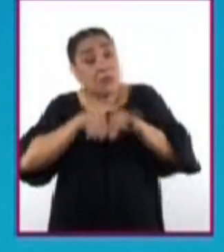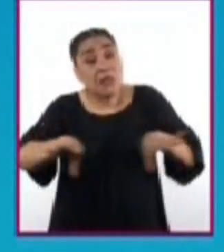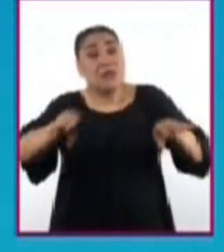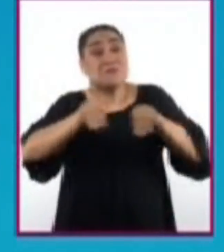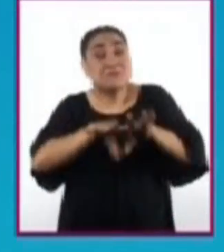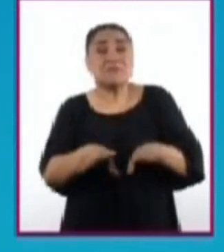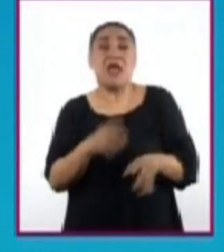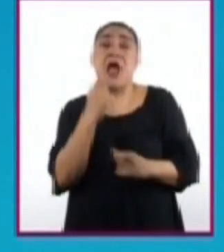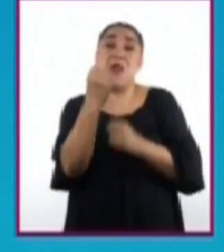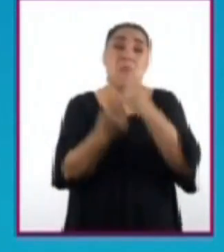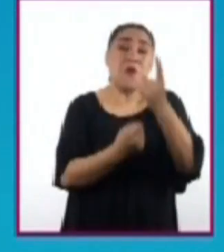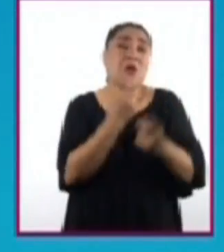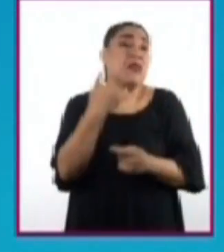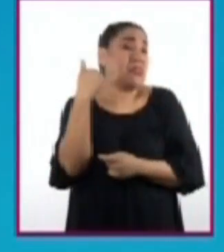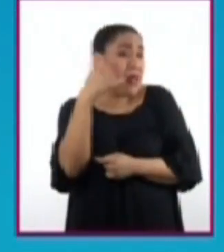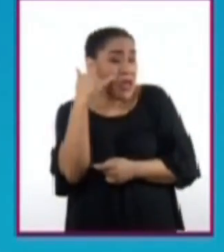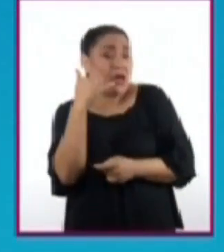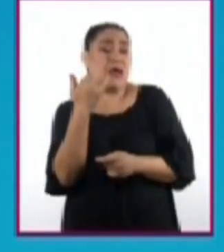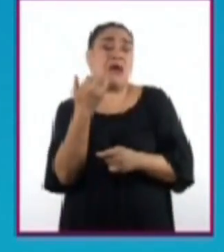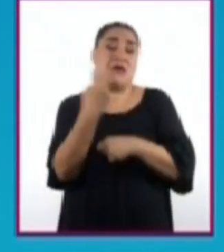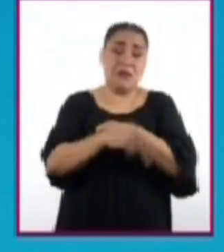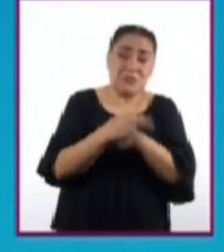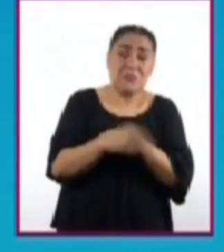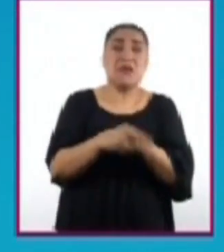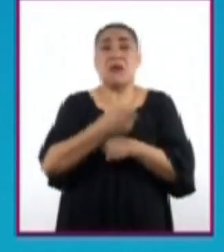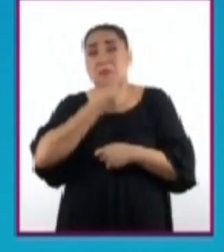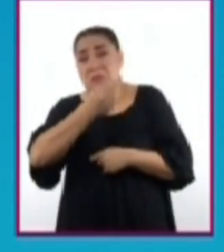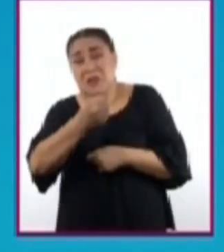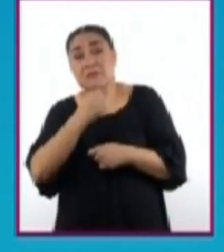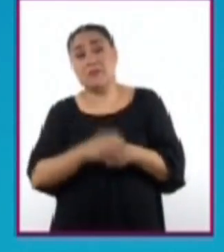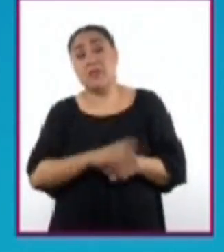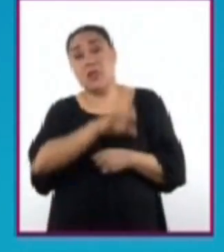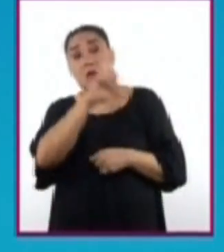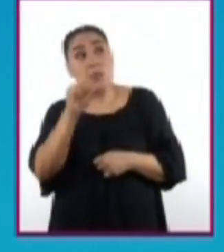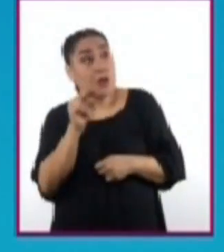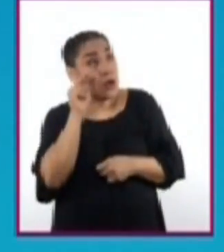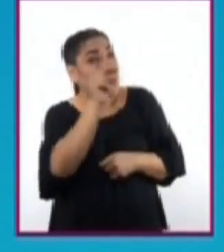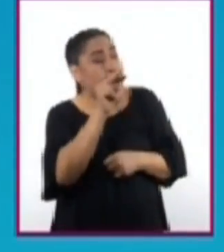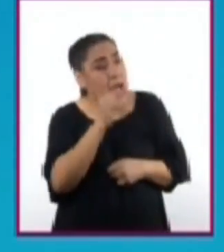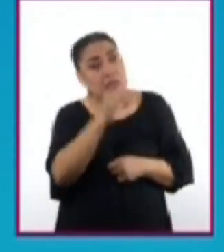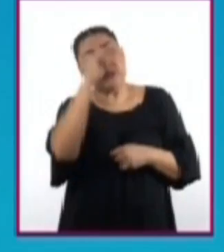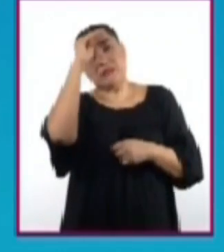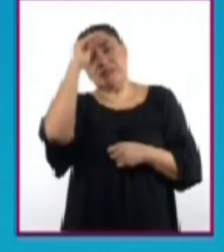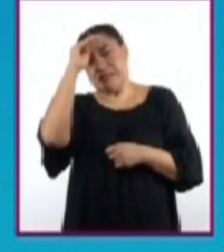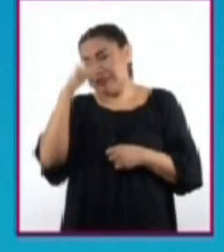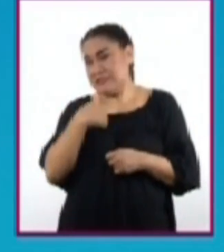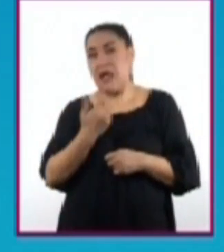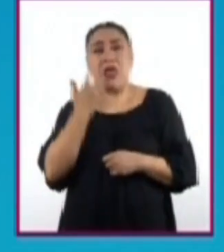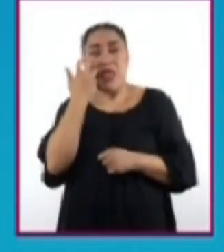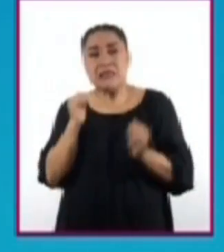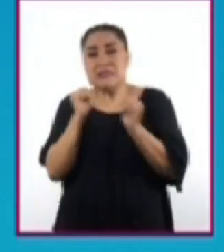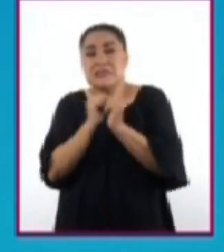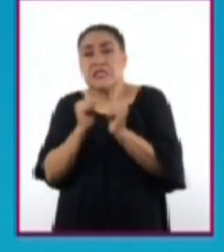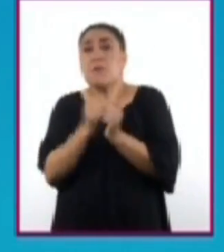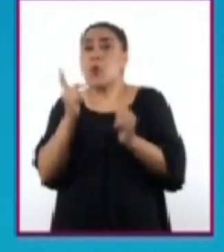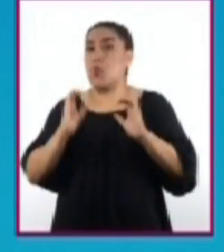en algunos medios de comunicación. Como consecuencia, se propicia tener relaciones sexuales no planeadas y desprotegidas, sin